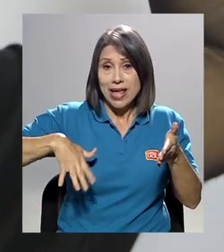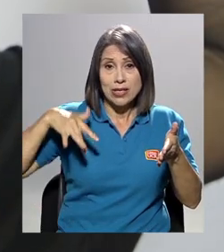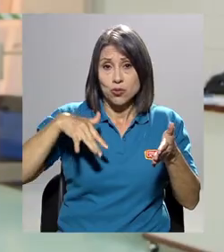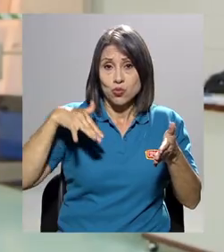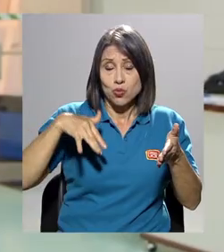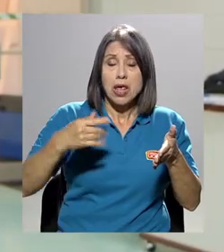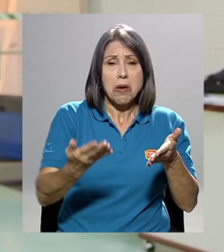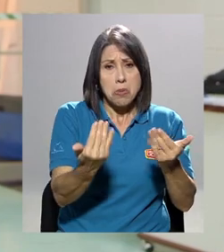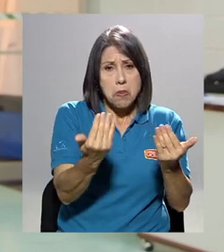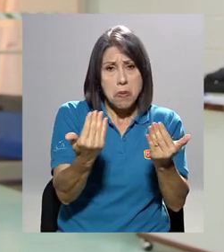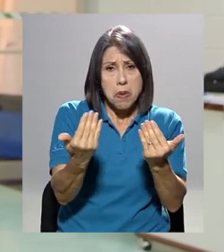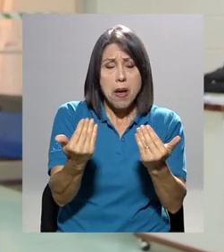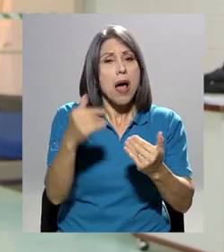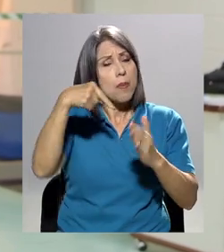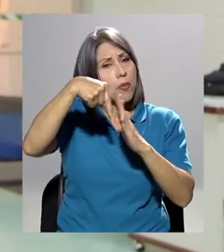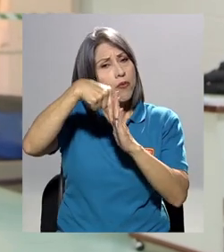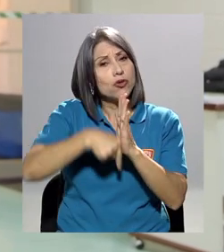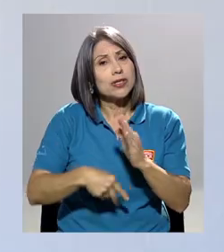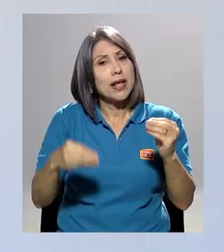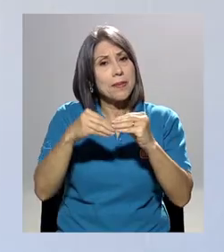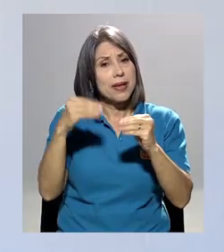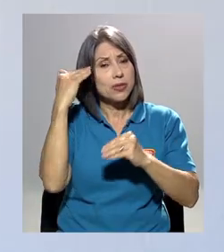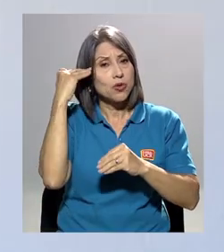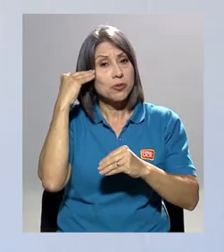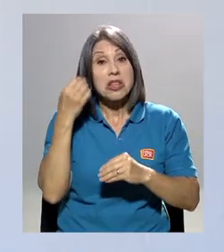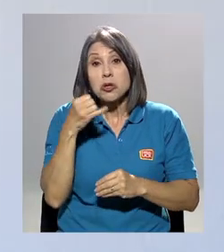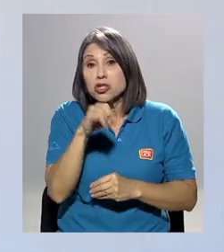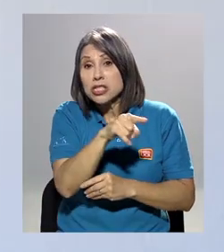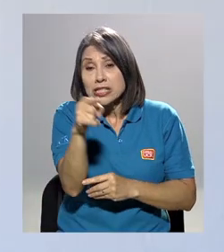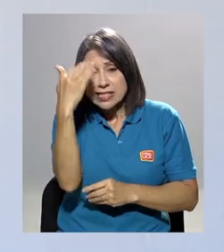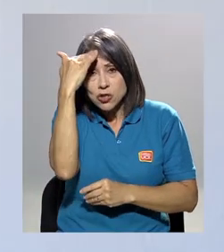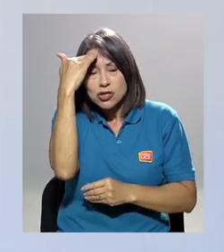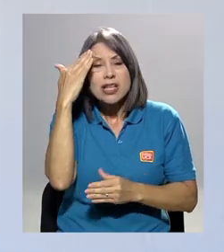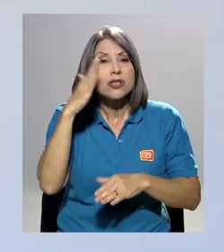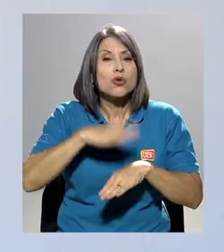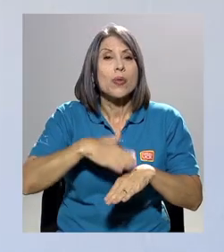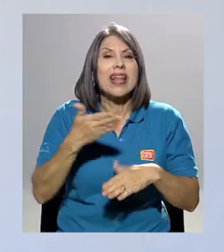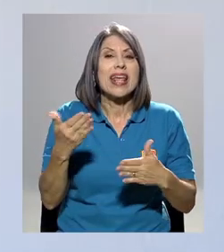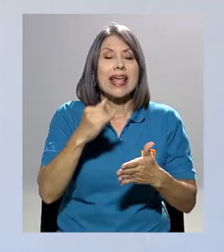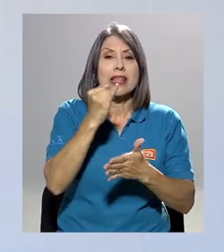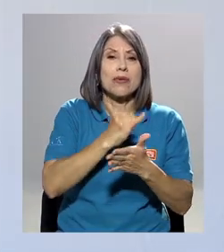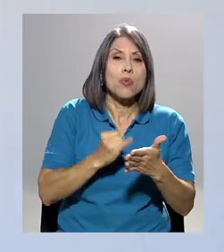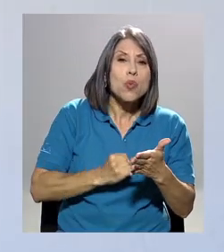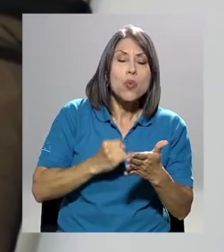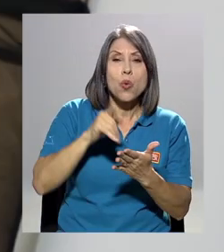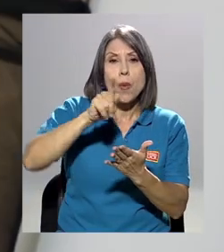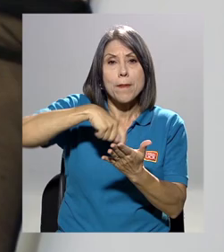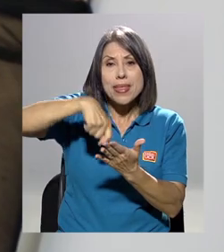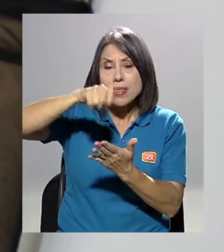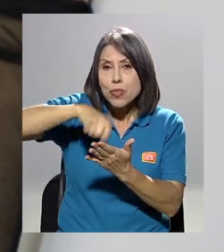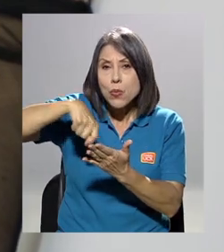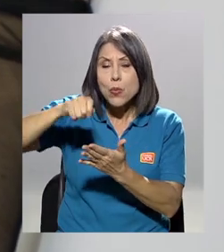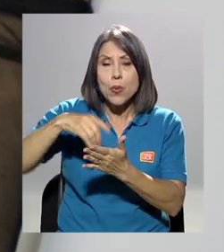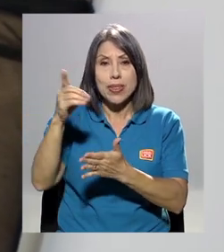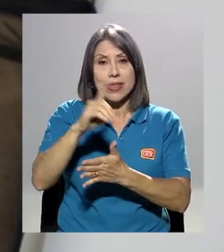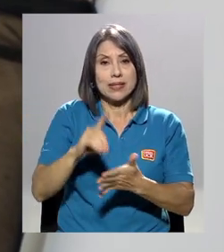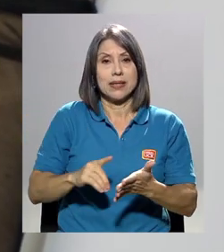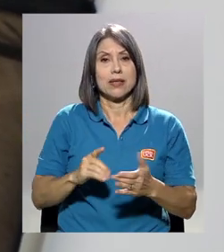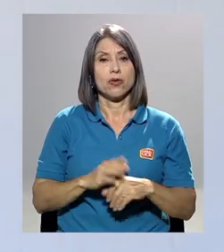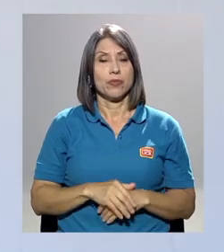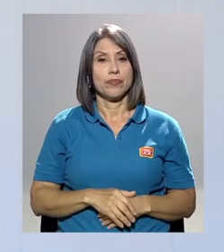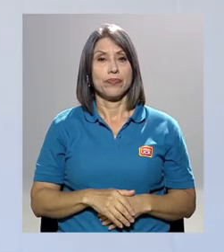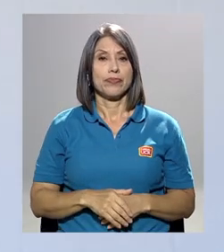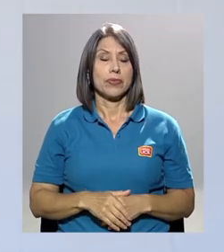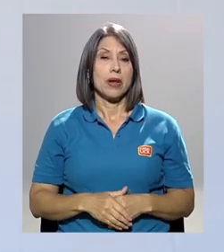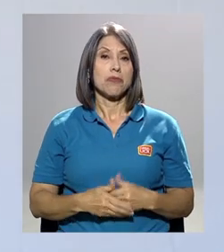Profundizar más en el conocimiento, si ya tienen algún tipo de conocimiento acerca de lo que es el dibujo, la pintura, el diseño. He